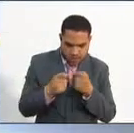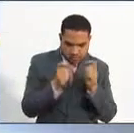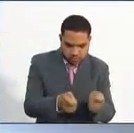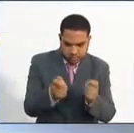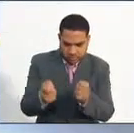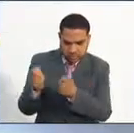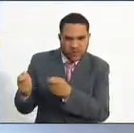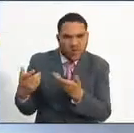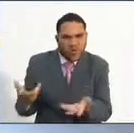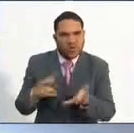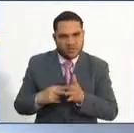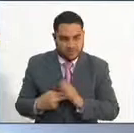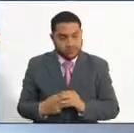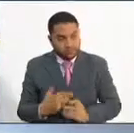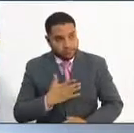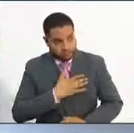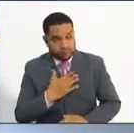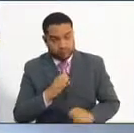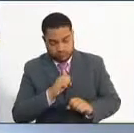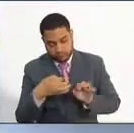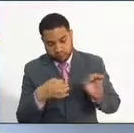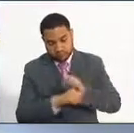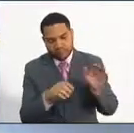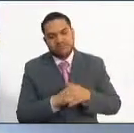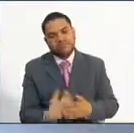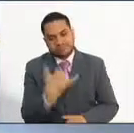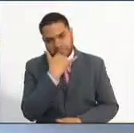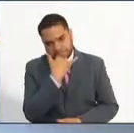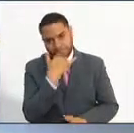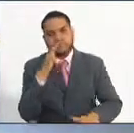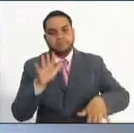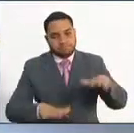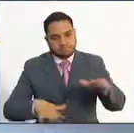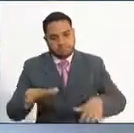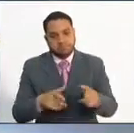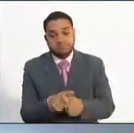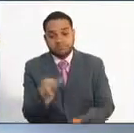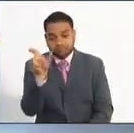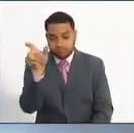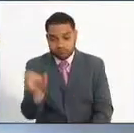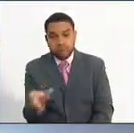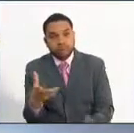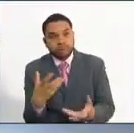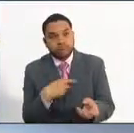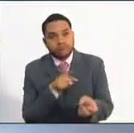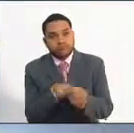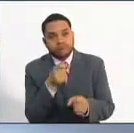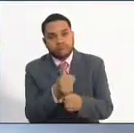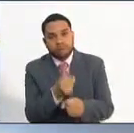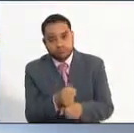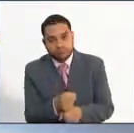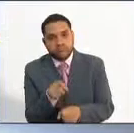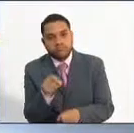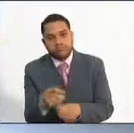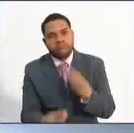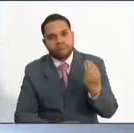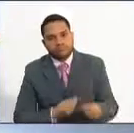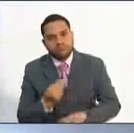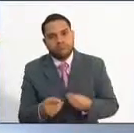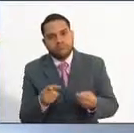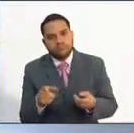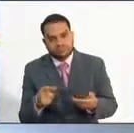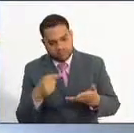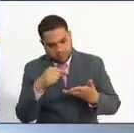Claro que sí, con mucho gusto. Ocurre muchas veces que cuando el aspirante mira la oferta pública de empleos, al observar los